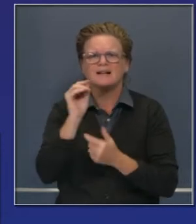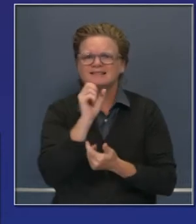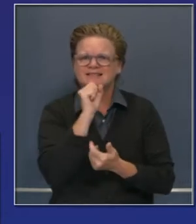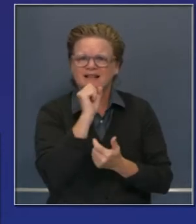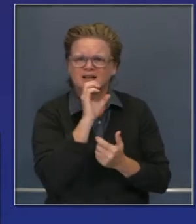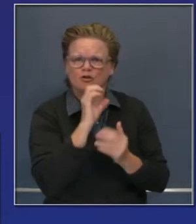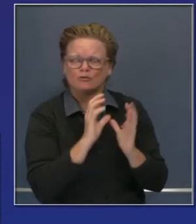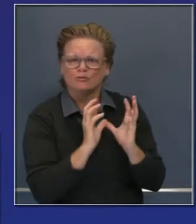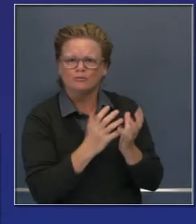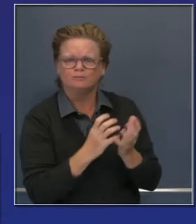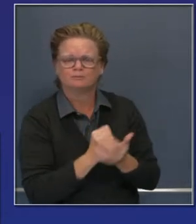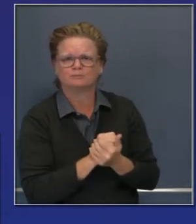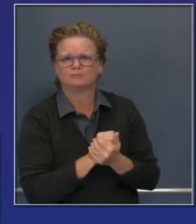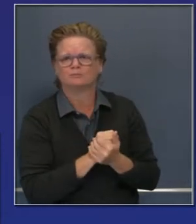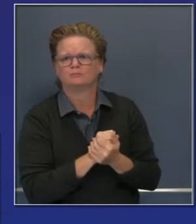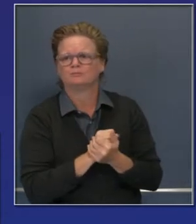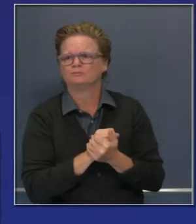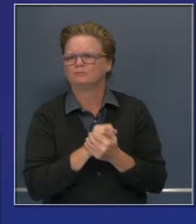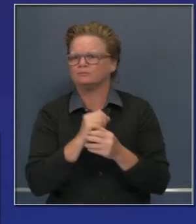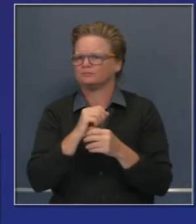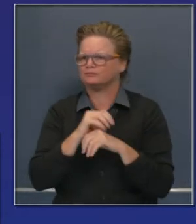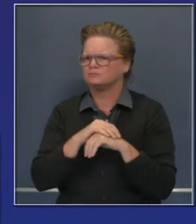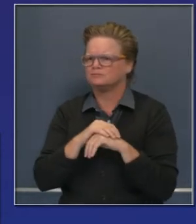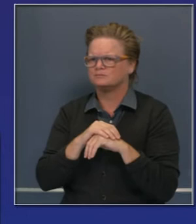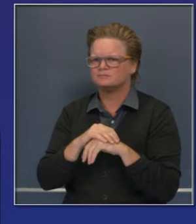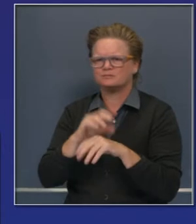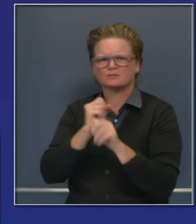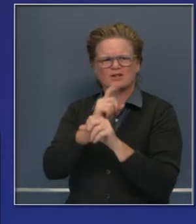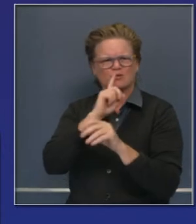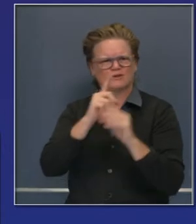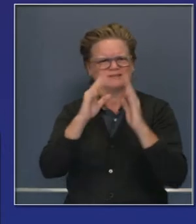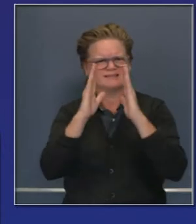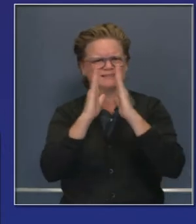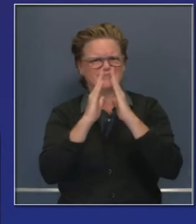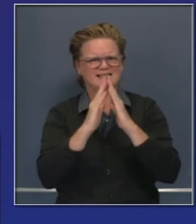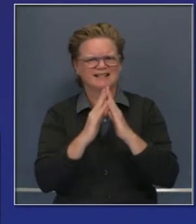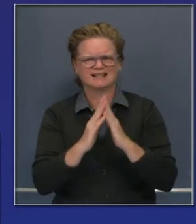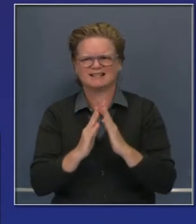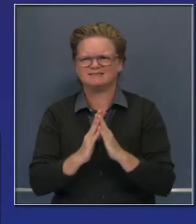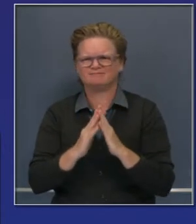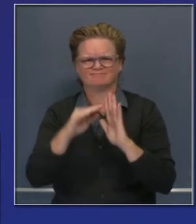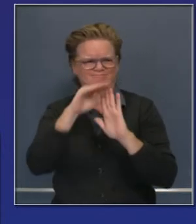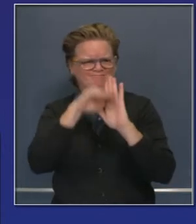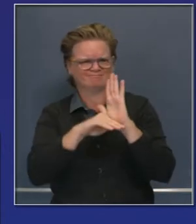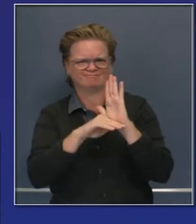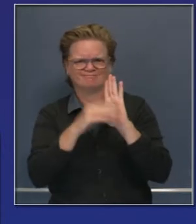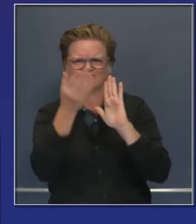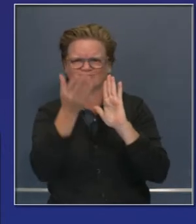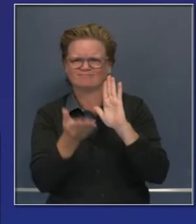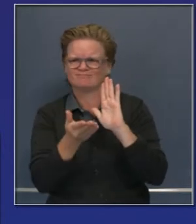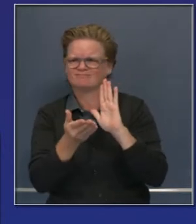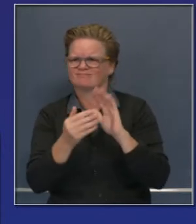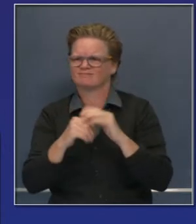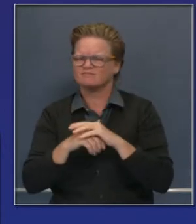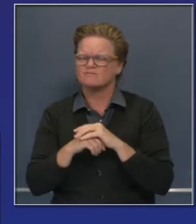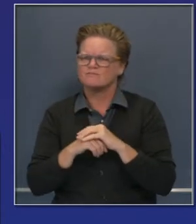municipios y ciudades, incluyendo la ciudad de Mountain View, duplicando el número de camas disponibles